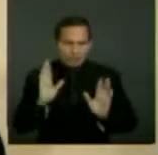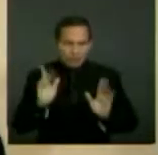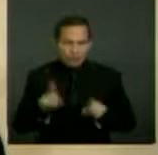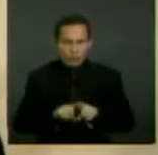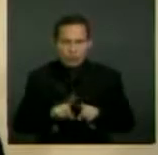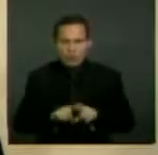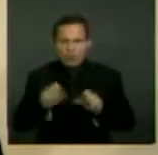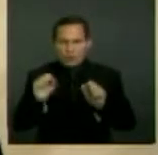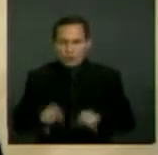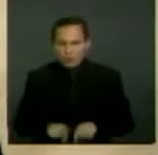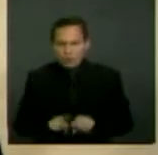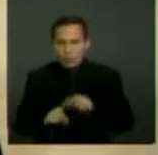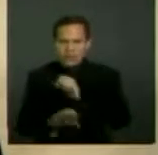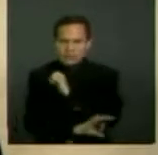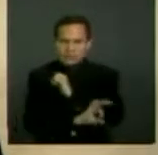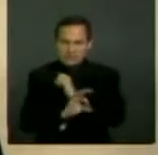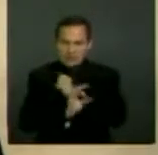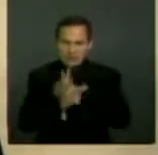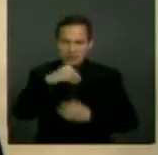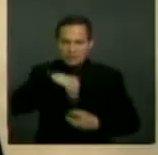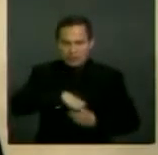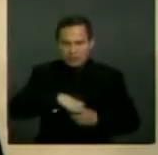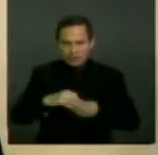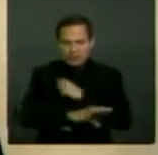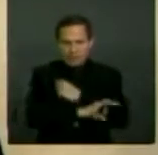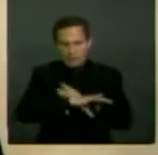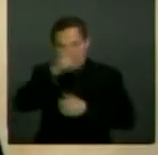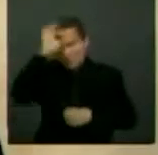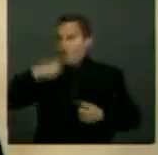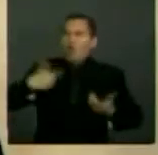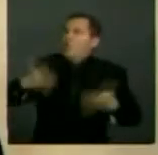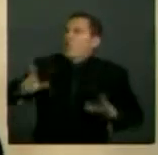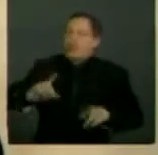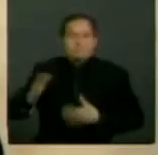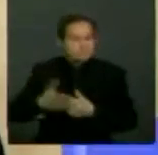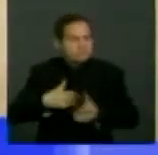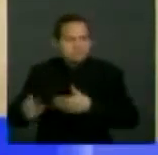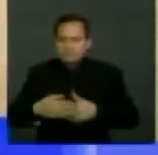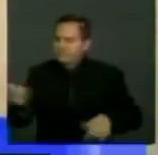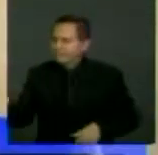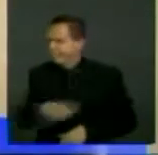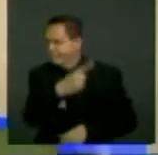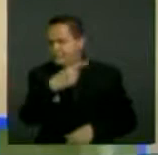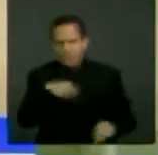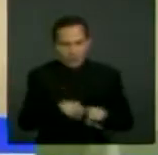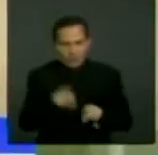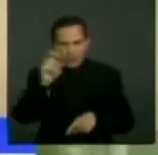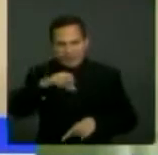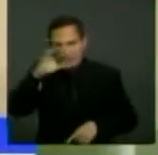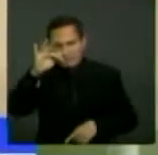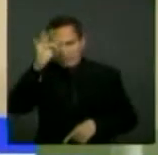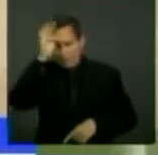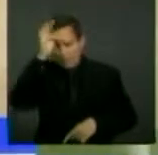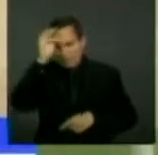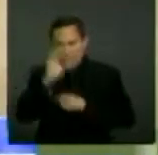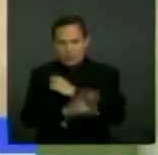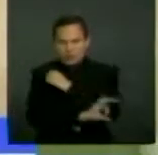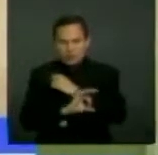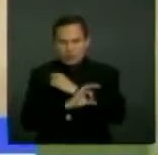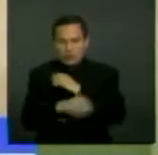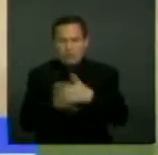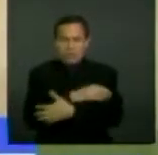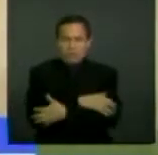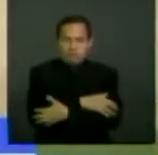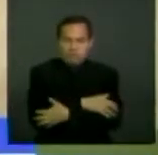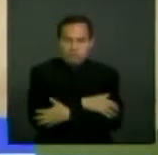institucionalización psiquiátrica prolongada sin consentimiento. De acuerdo con el equipo técnico que realizó una reciente propuesta de política nacional de salud